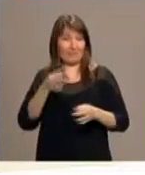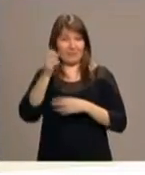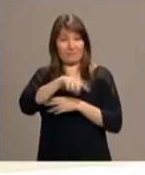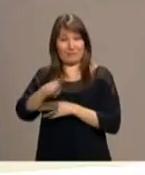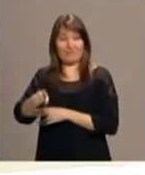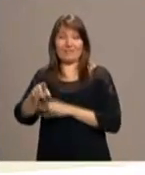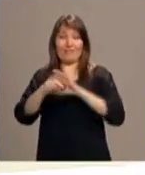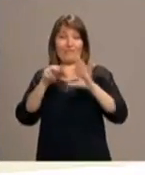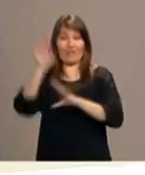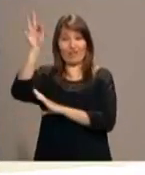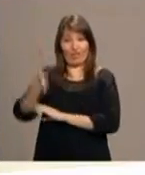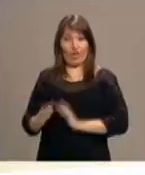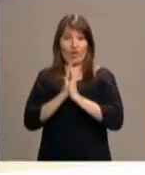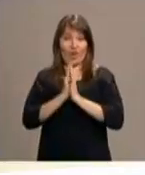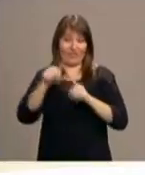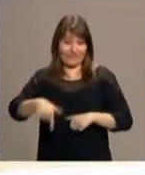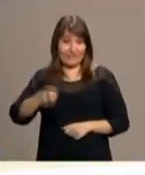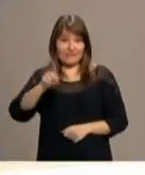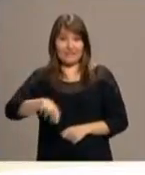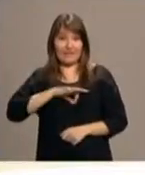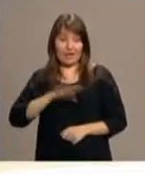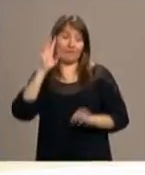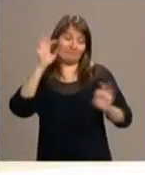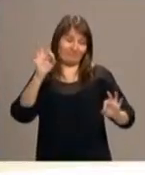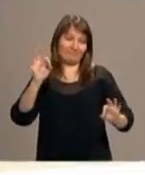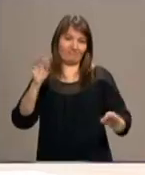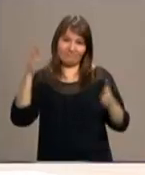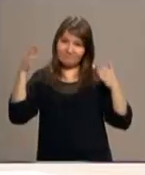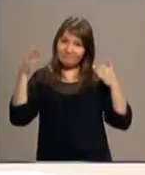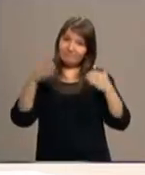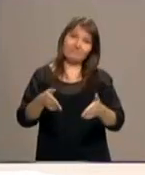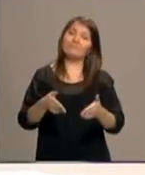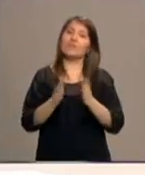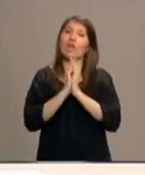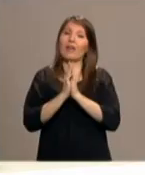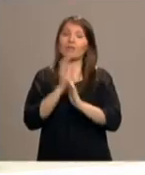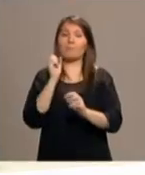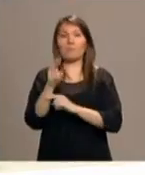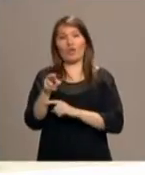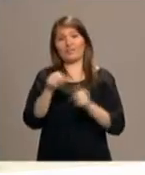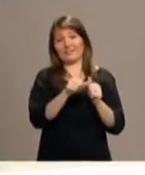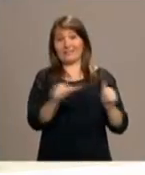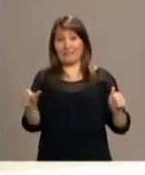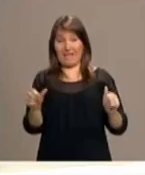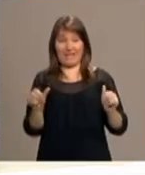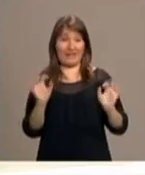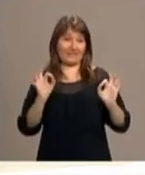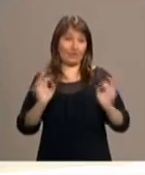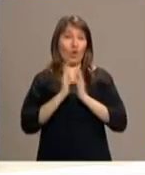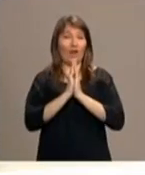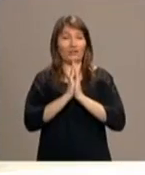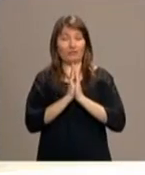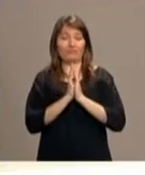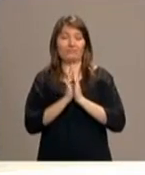Santo Padre, pues en este mes de enero, como no, y va dedicado a esa semana, a esa semana de